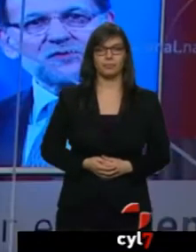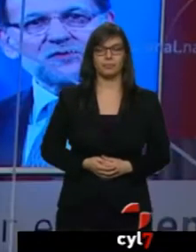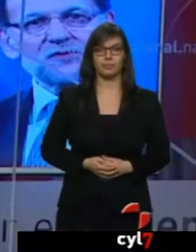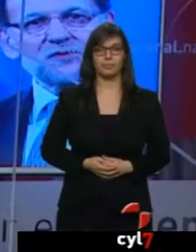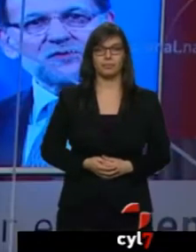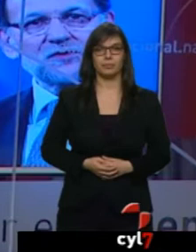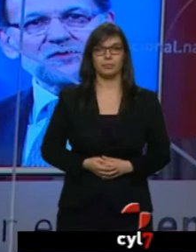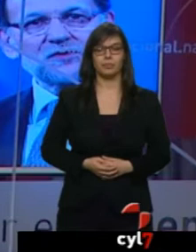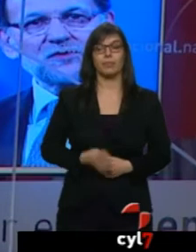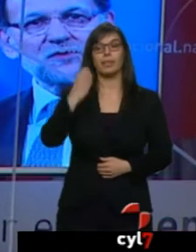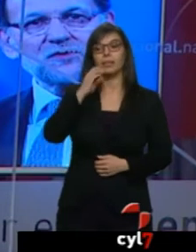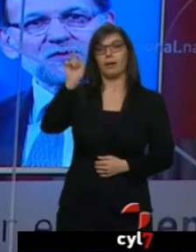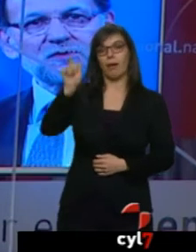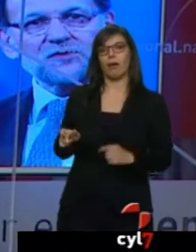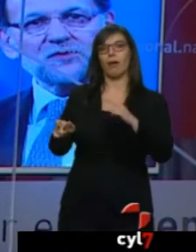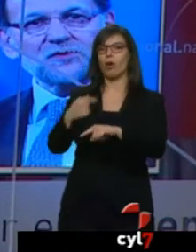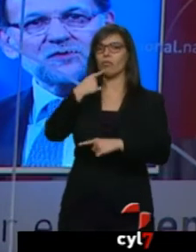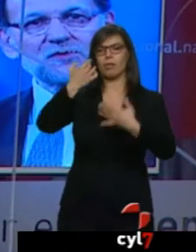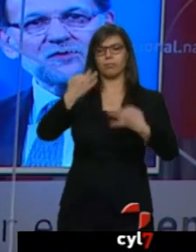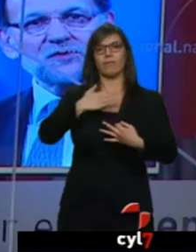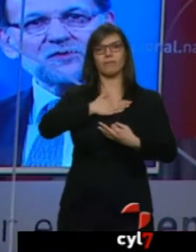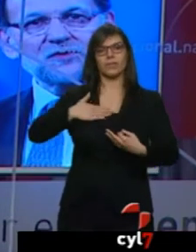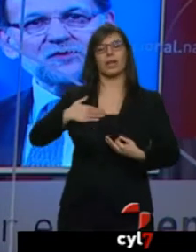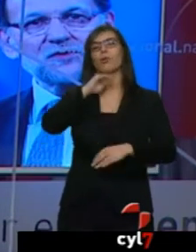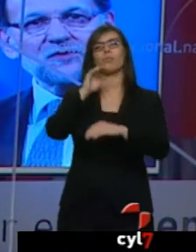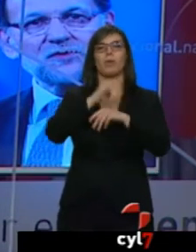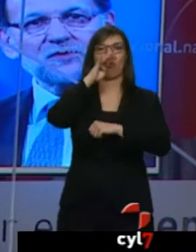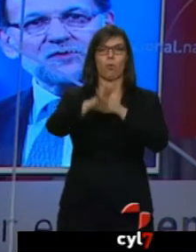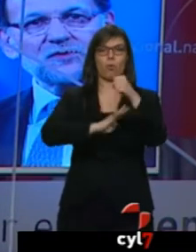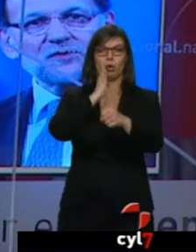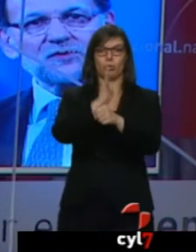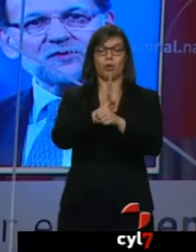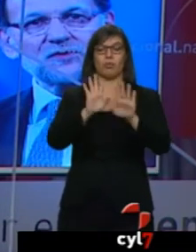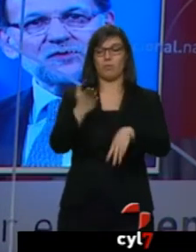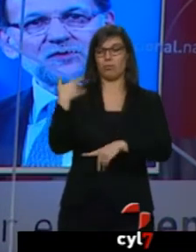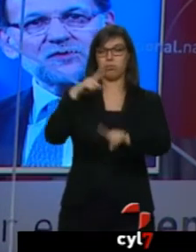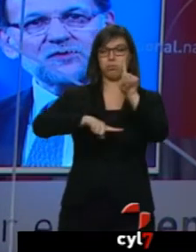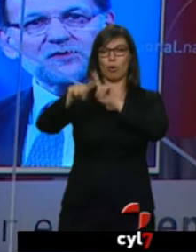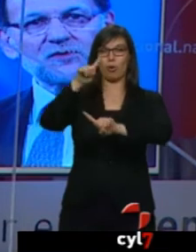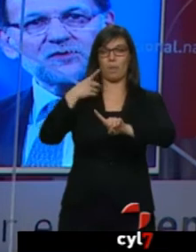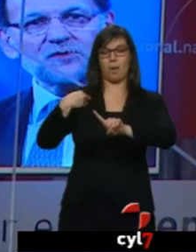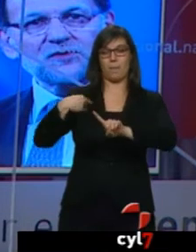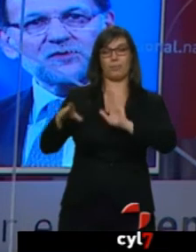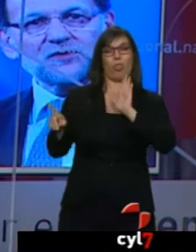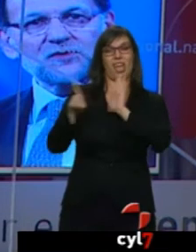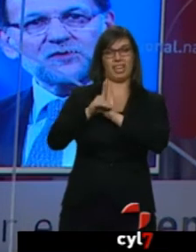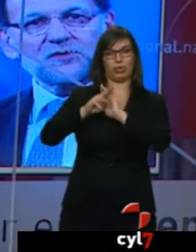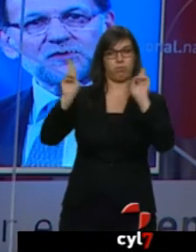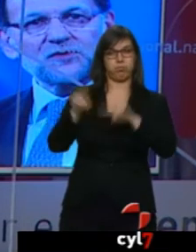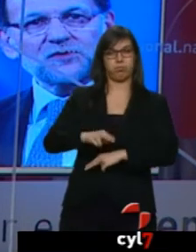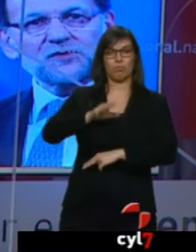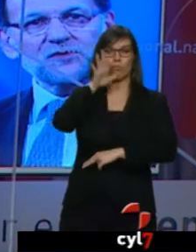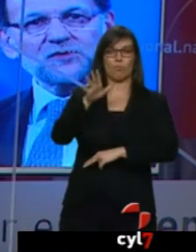Mariano Rajoy asegura que quiere agotar la legislatura... ...pero tras la crisis de la estiva sabe que va a tener que contar con apoyos para hacerlo.